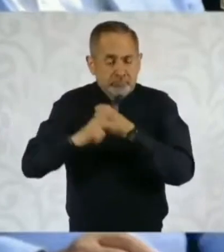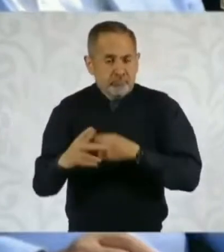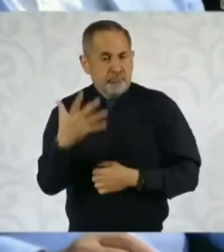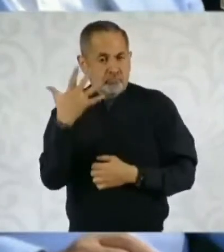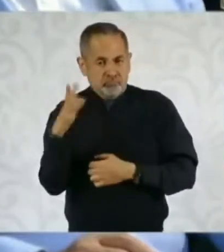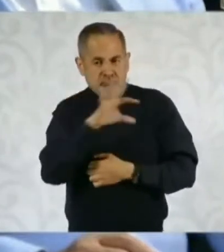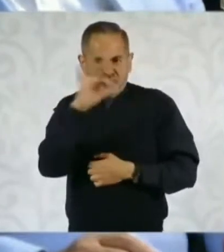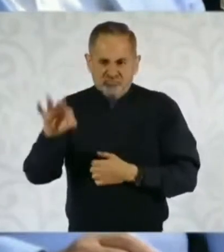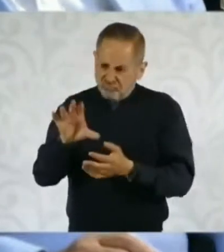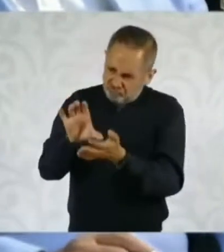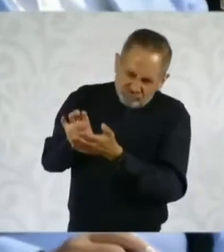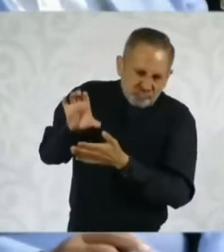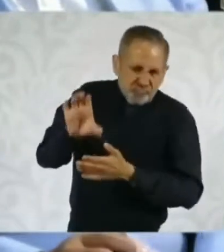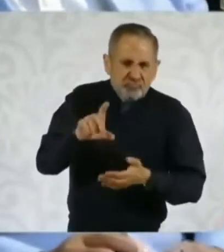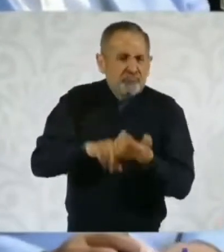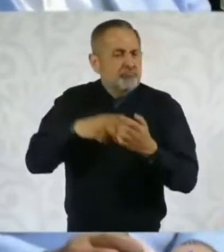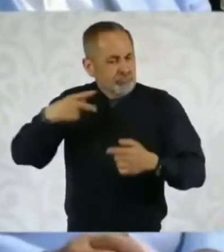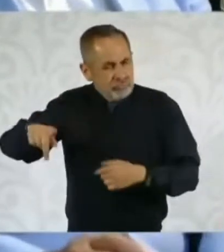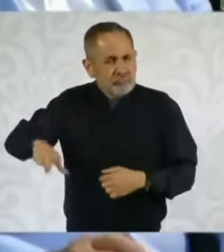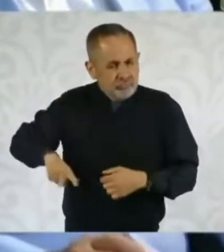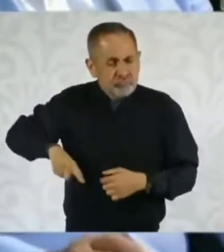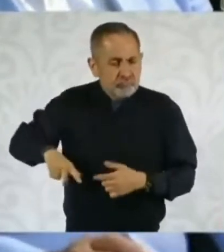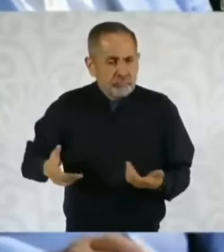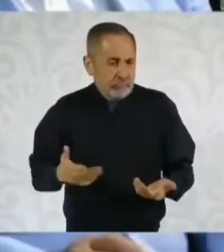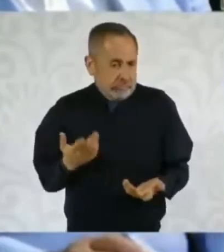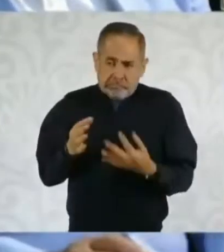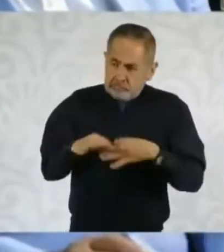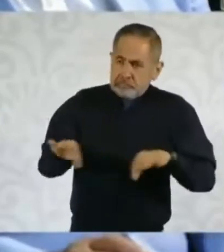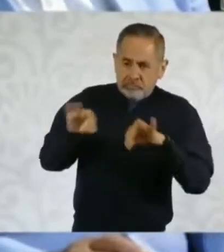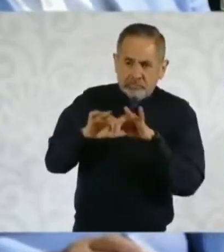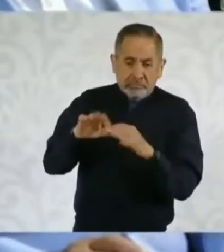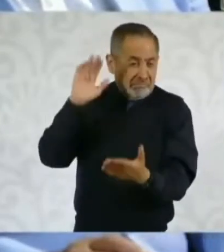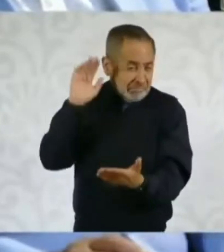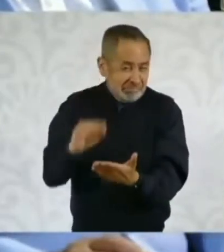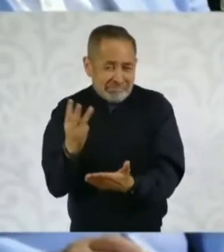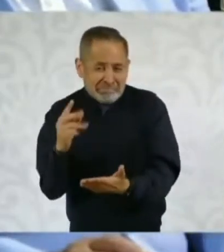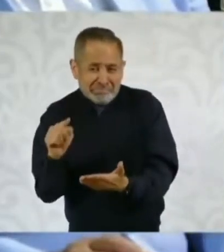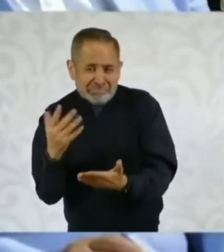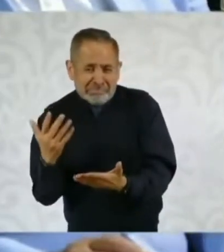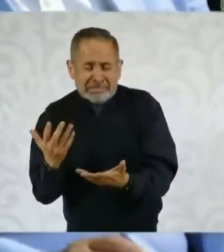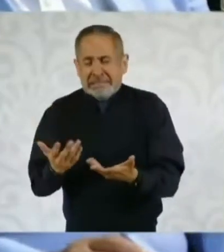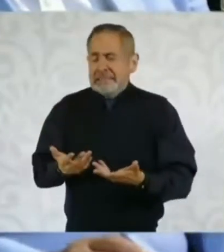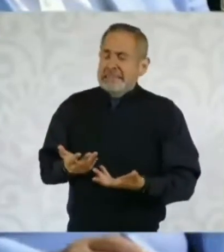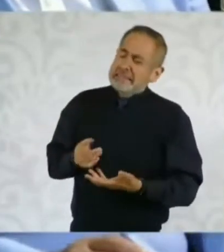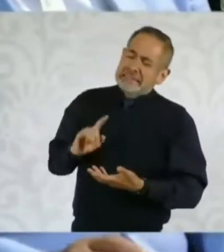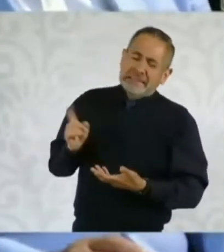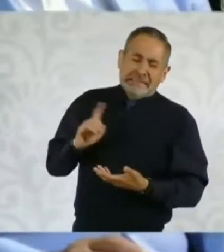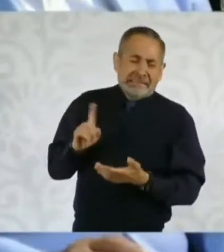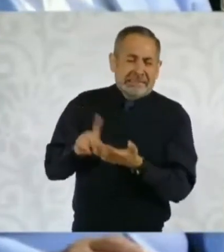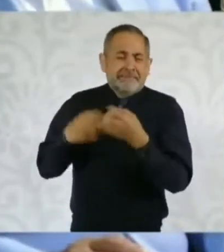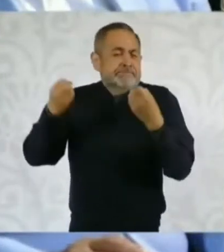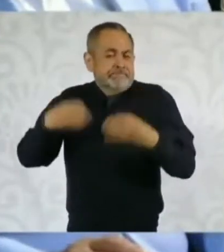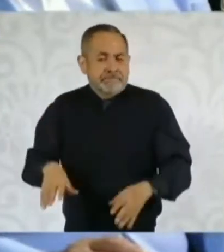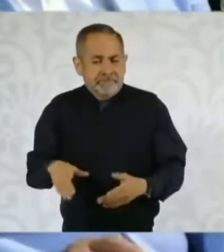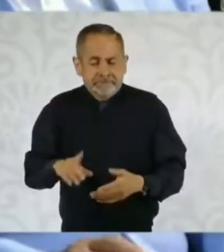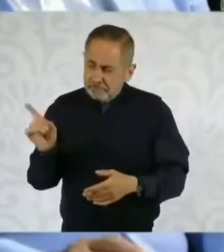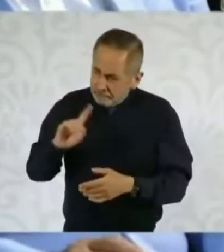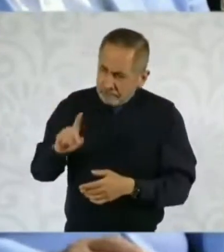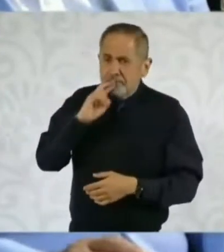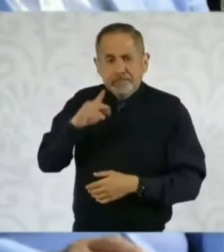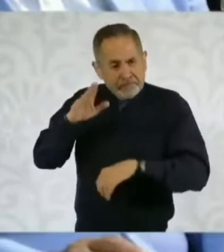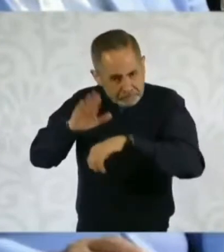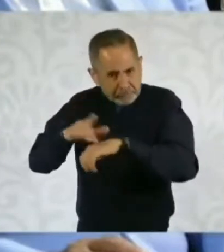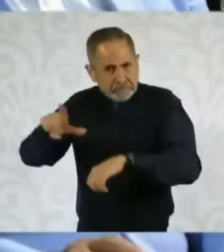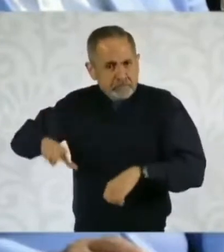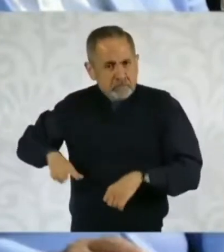pública y que aquí, bueno, pues es importante reducir el déficit, pero no a costa o afectando